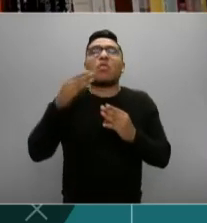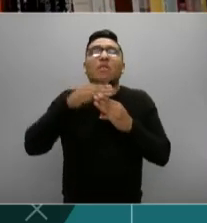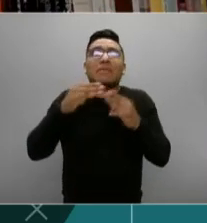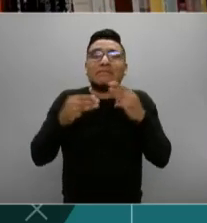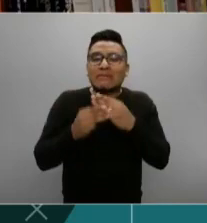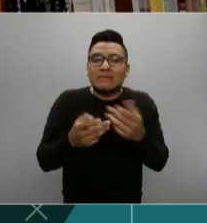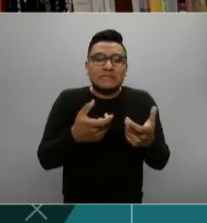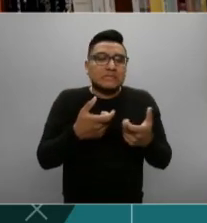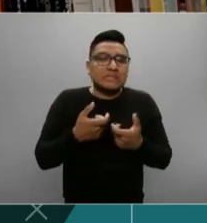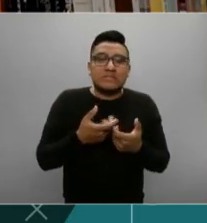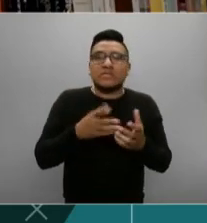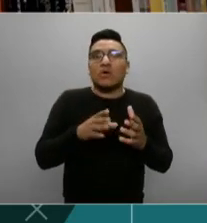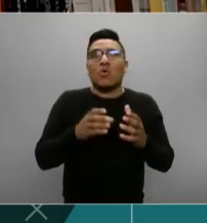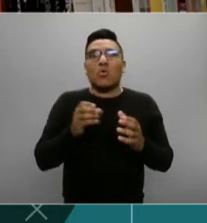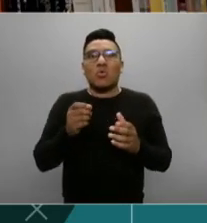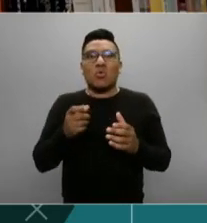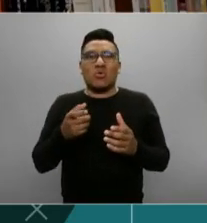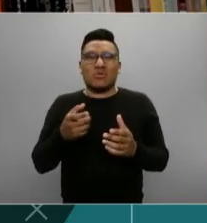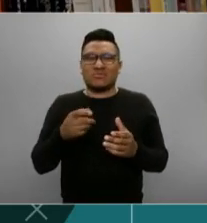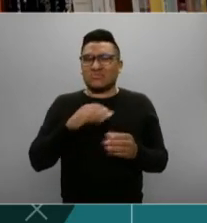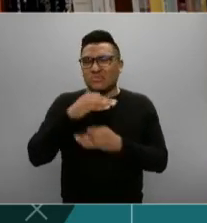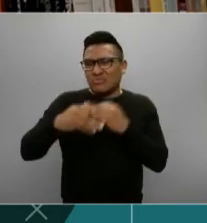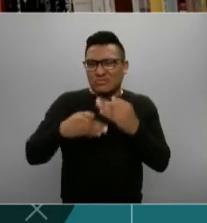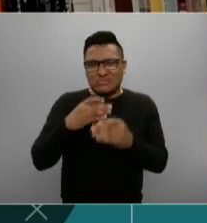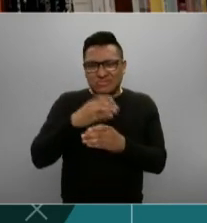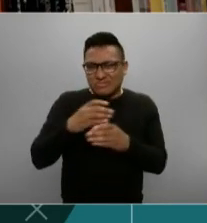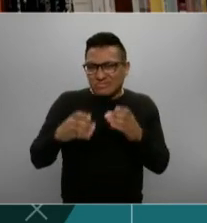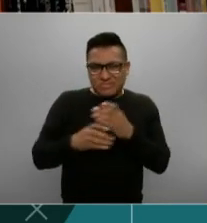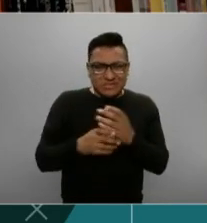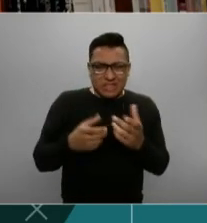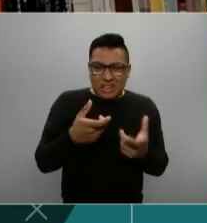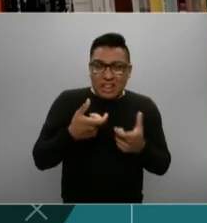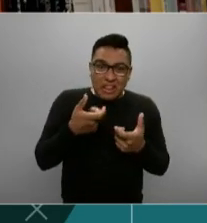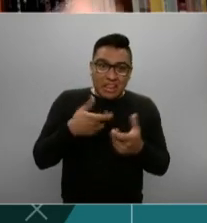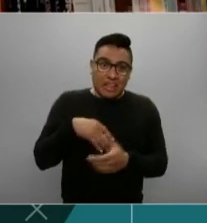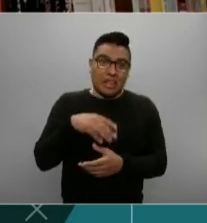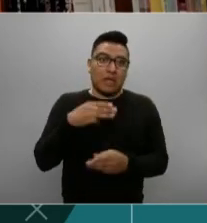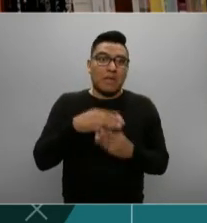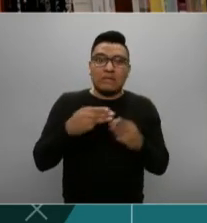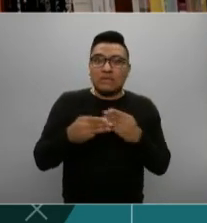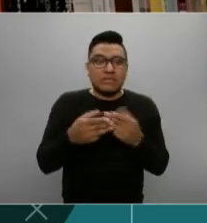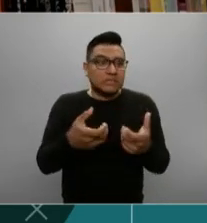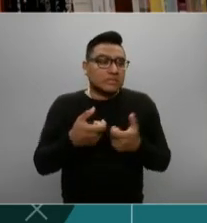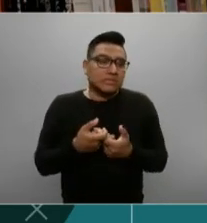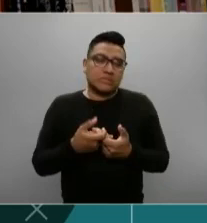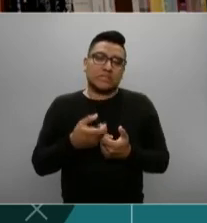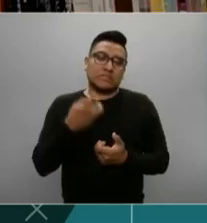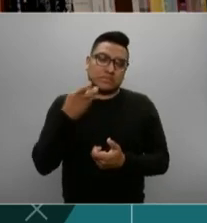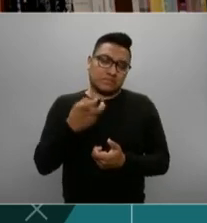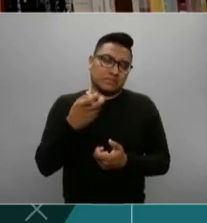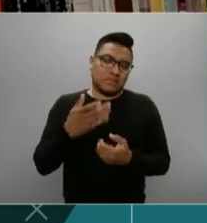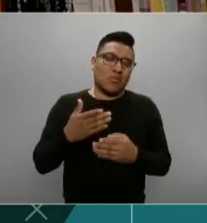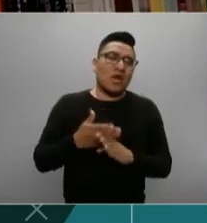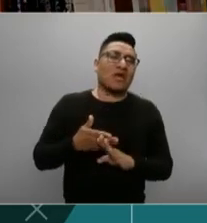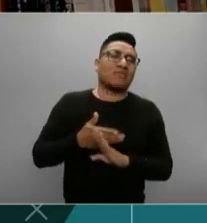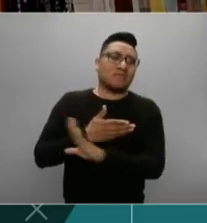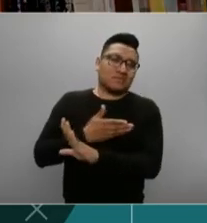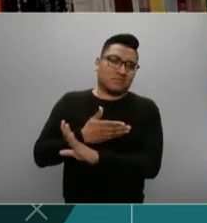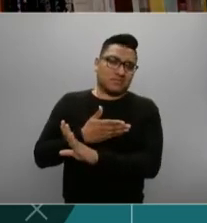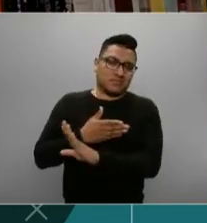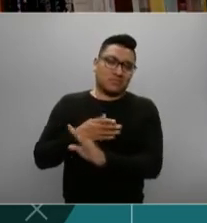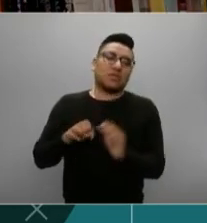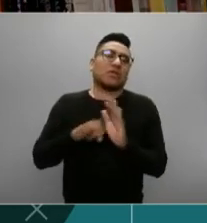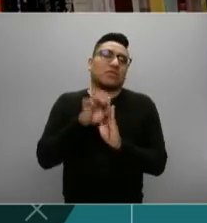enriquecimiento, el lucro, y que esto nos lleve a que una vez más, cuando salgan las